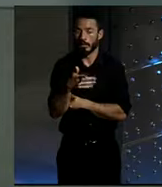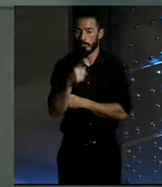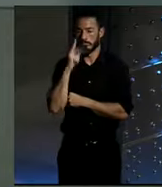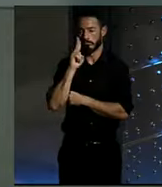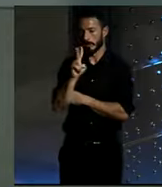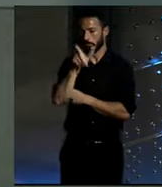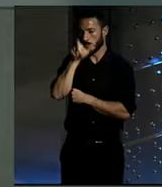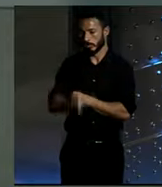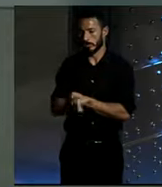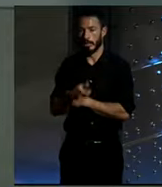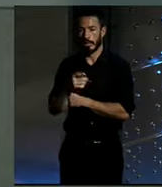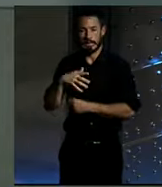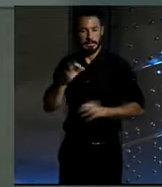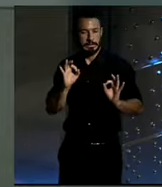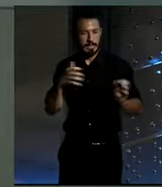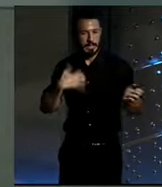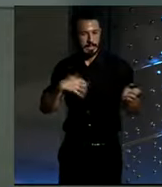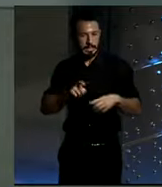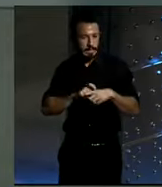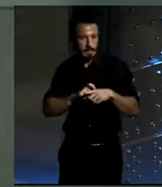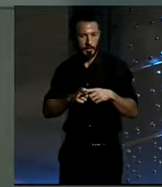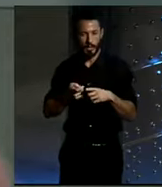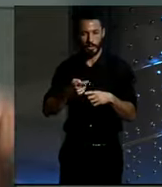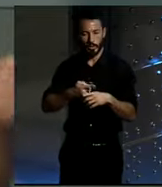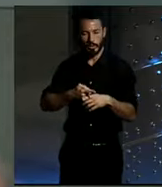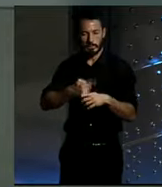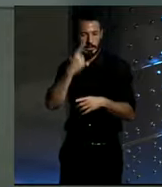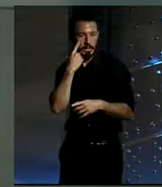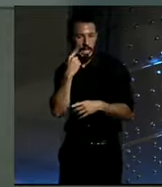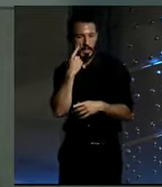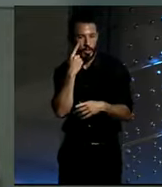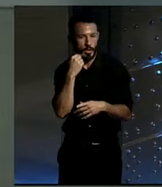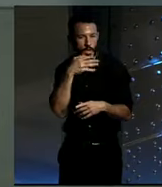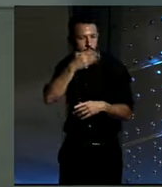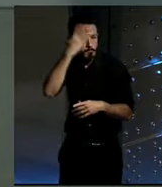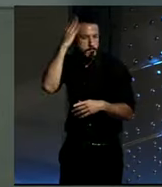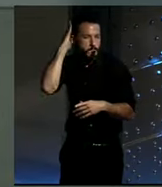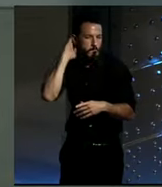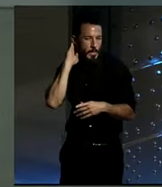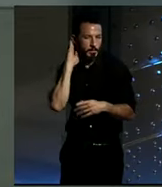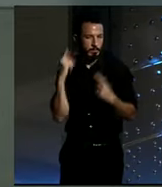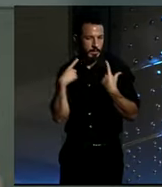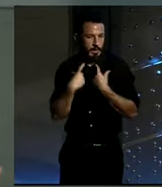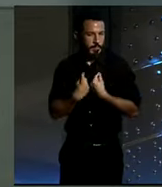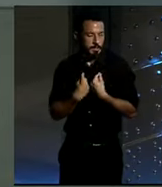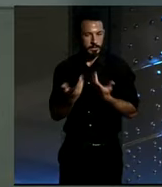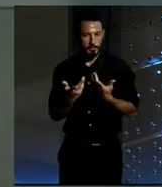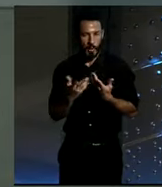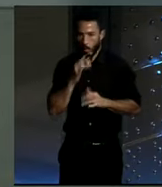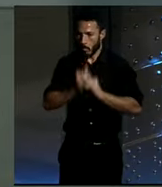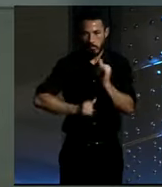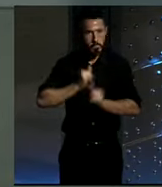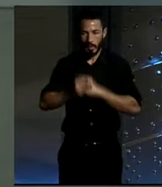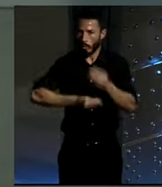repeinado que dices más tradicional, más tal, en la vicio. O sea, yo creo que el uso